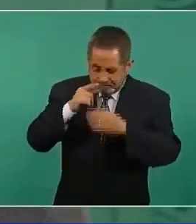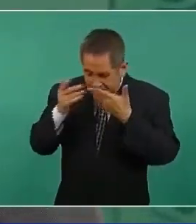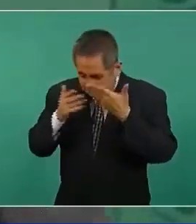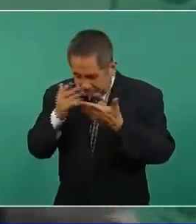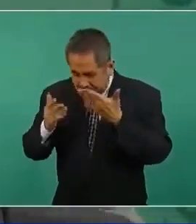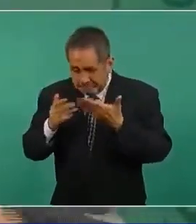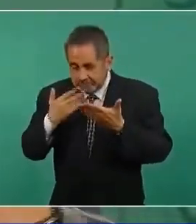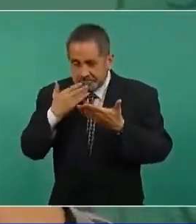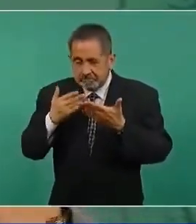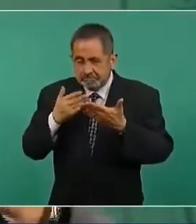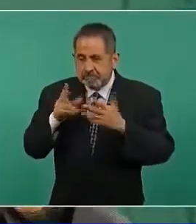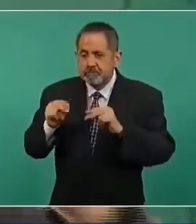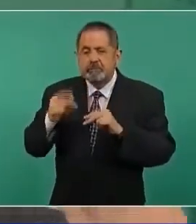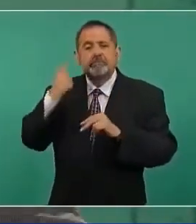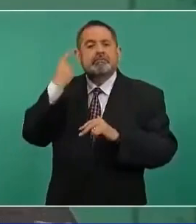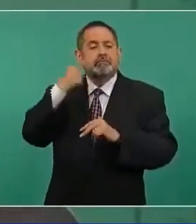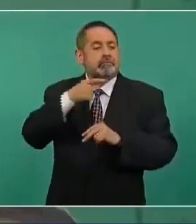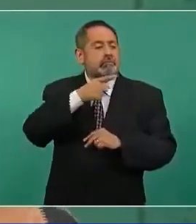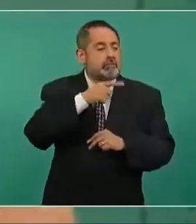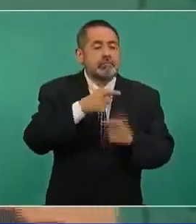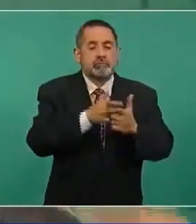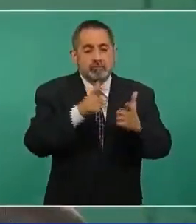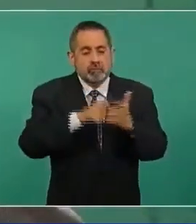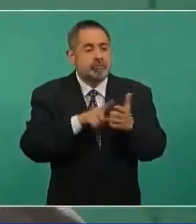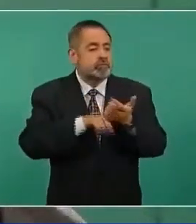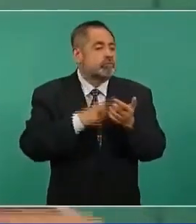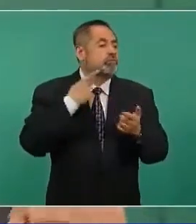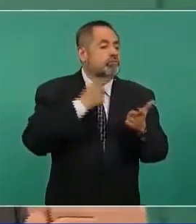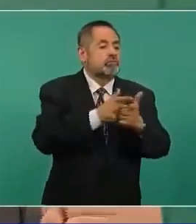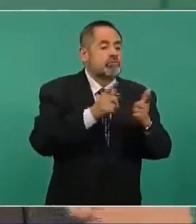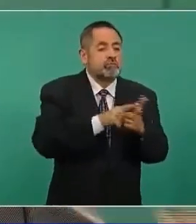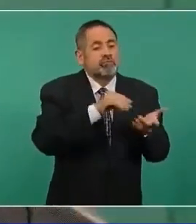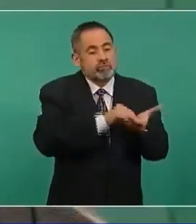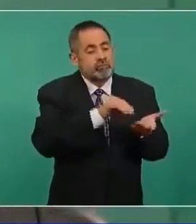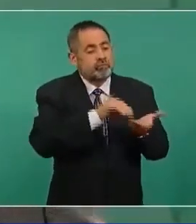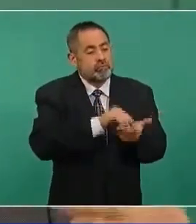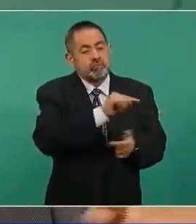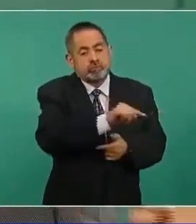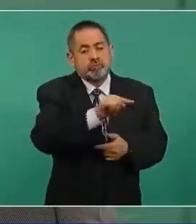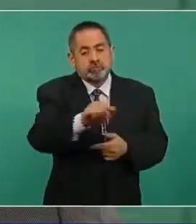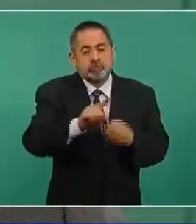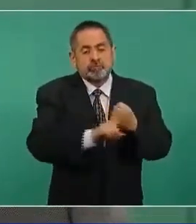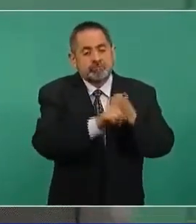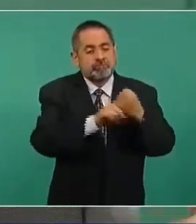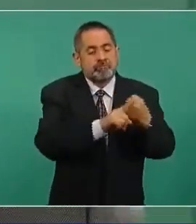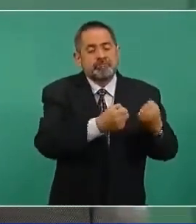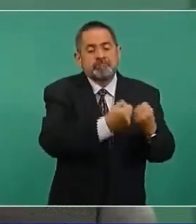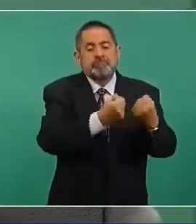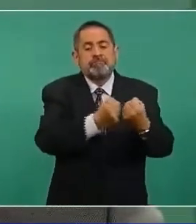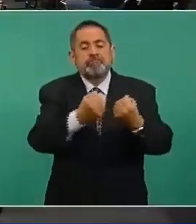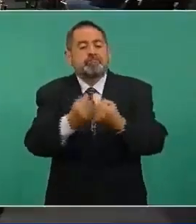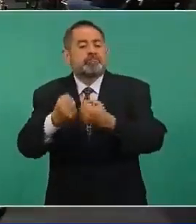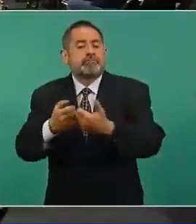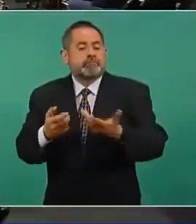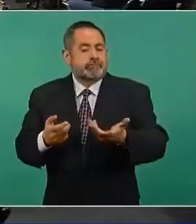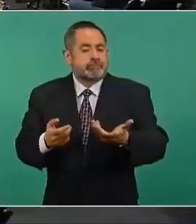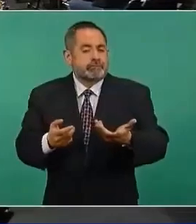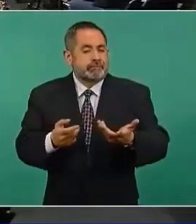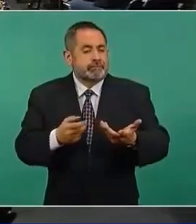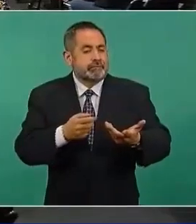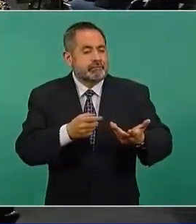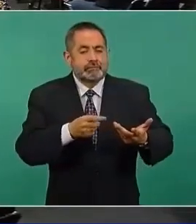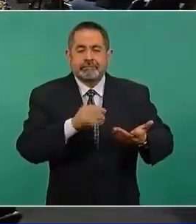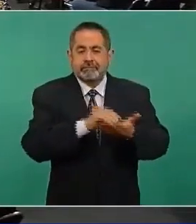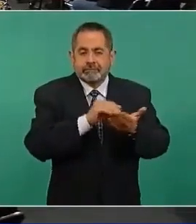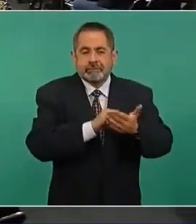Pues para que los partidos vivieran